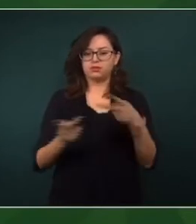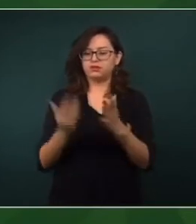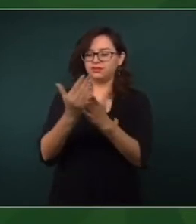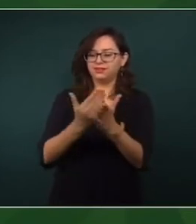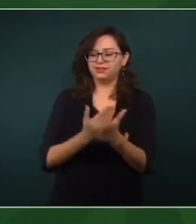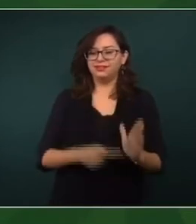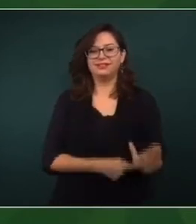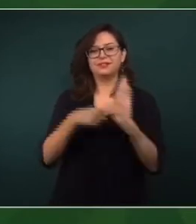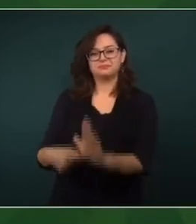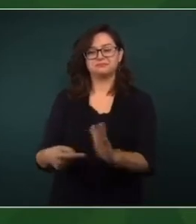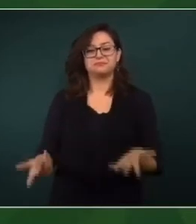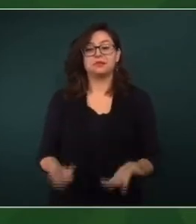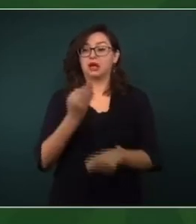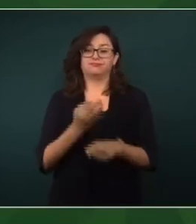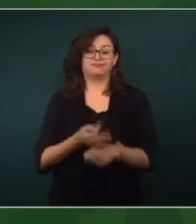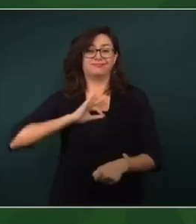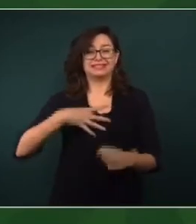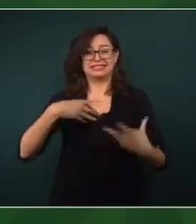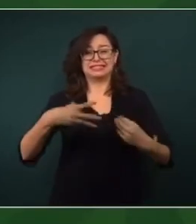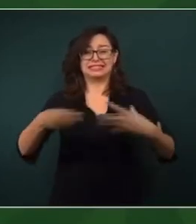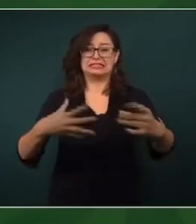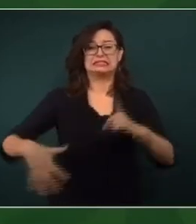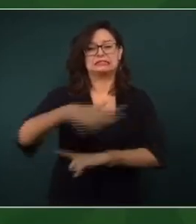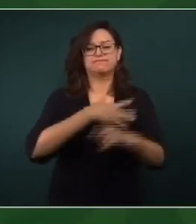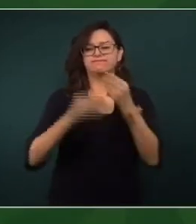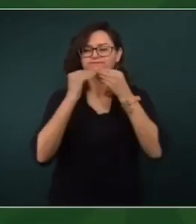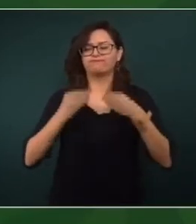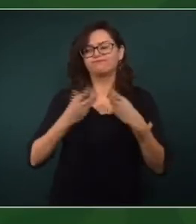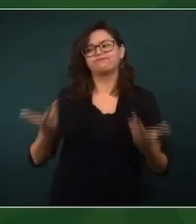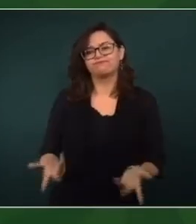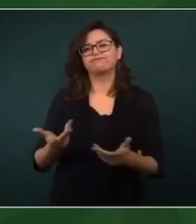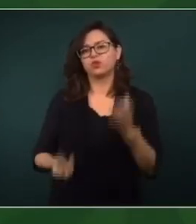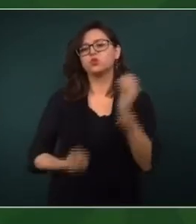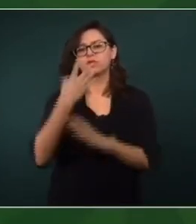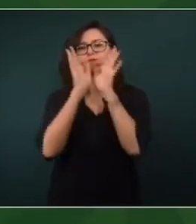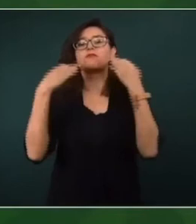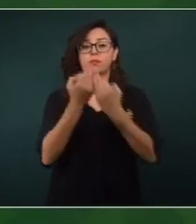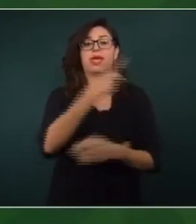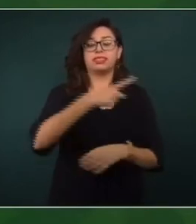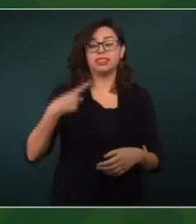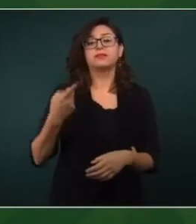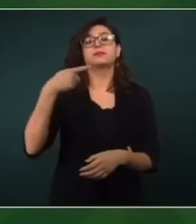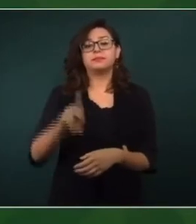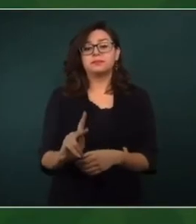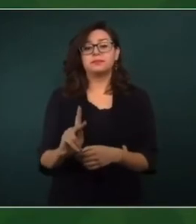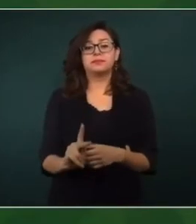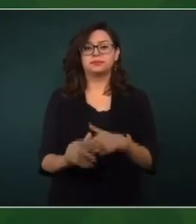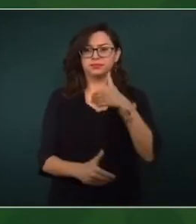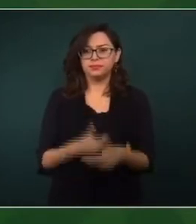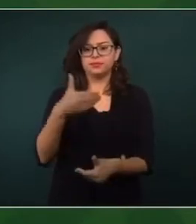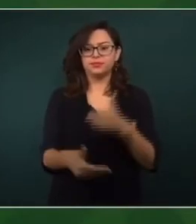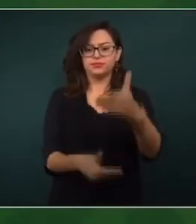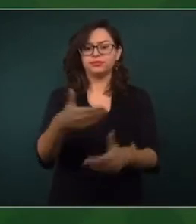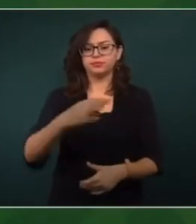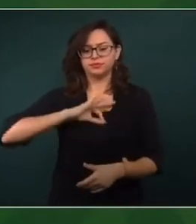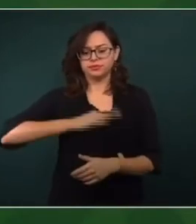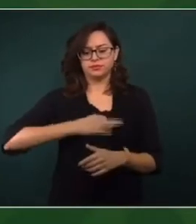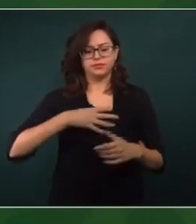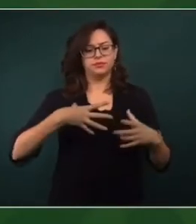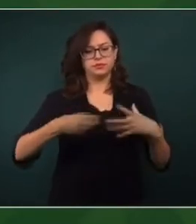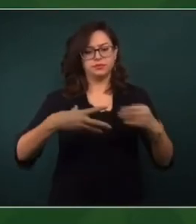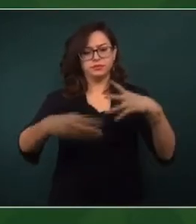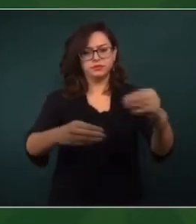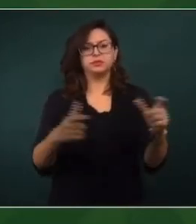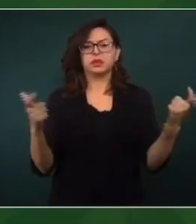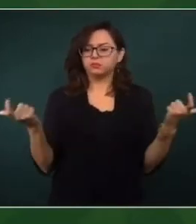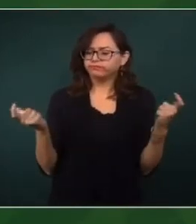que por las circunstancias de la pandemia se tiene que hacer de esa manera, pero que la medida que vaya disminuyendo, como ha venido pasando, aunque de